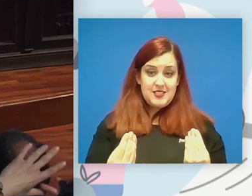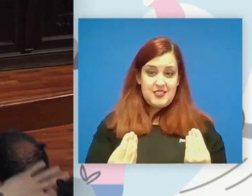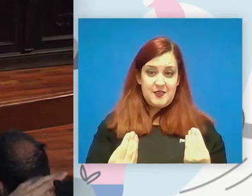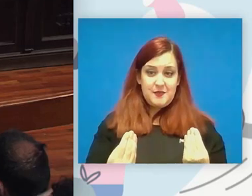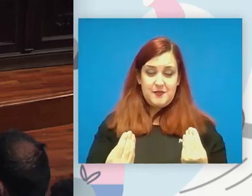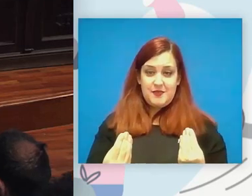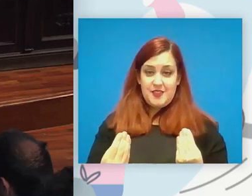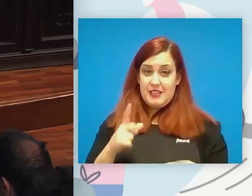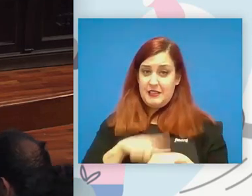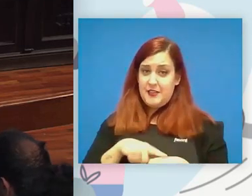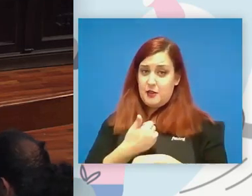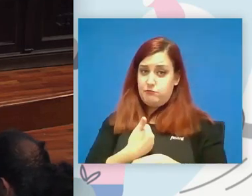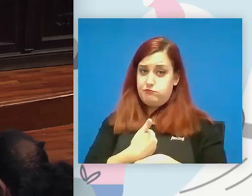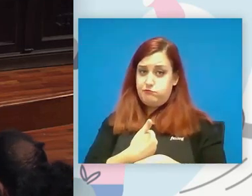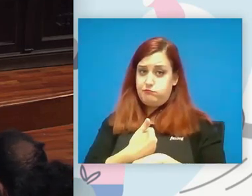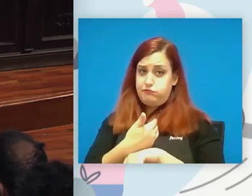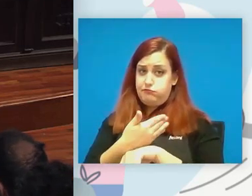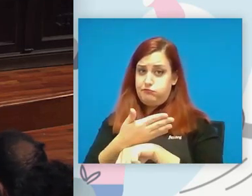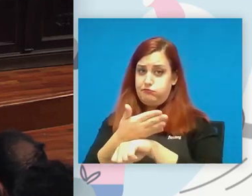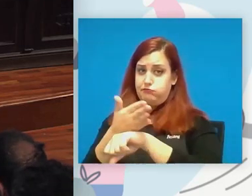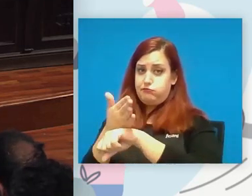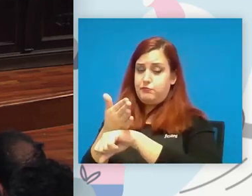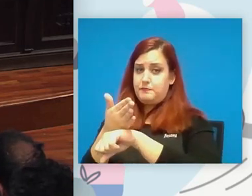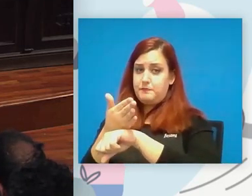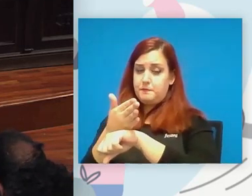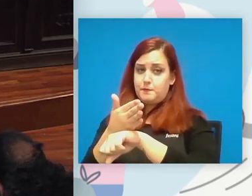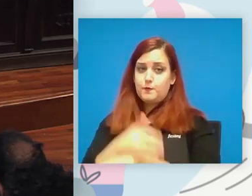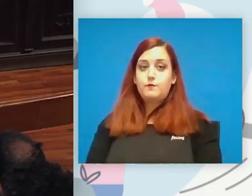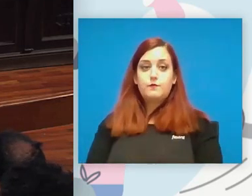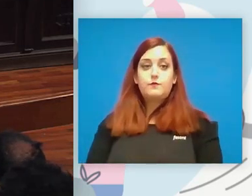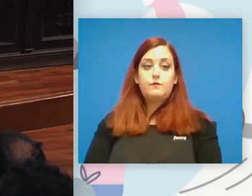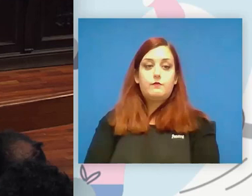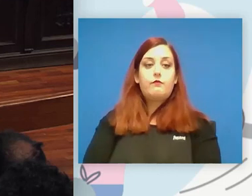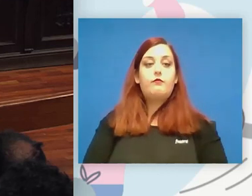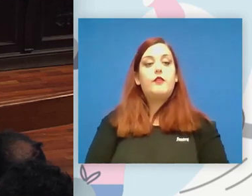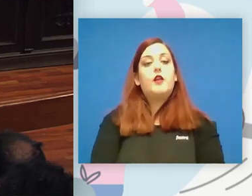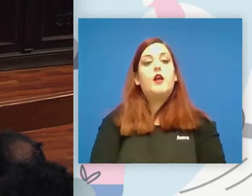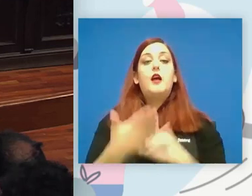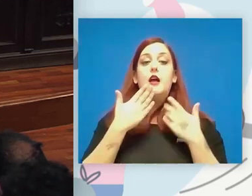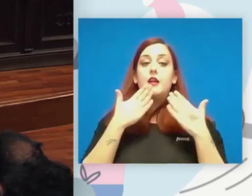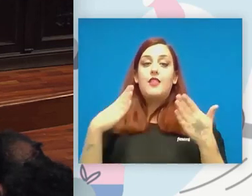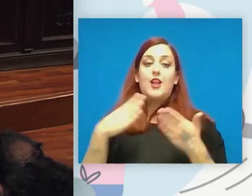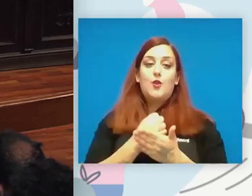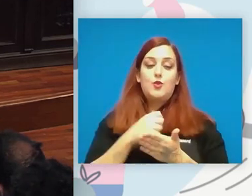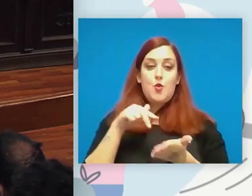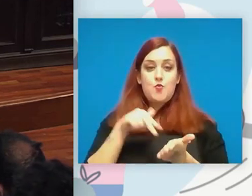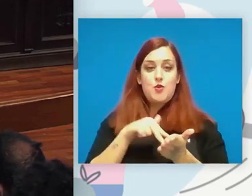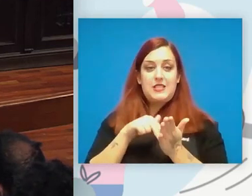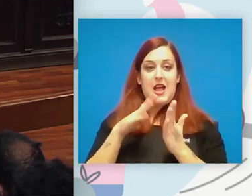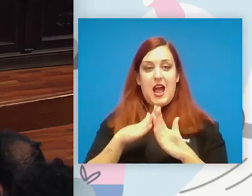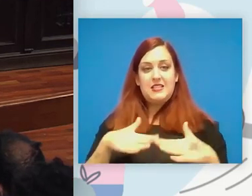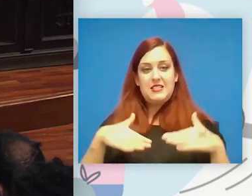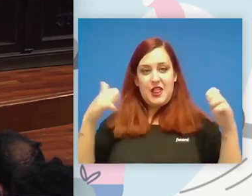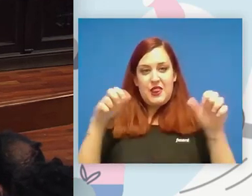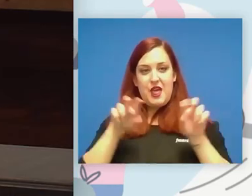fuera del tiempo que teníamos establecido agradecer a todos vuestra asistencia a esta mesa